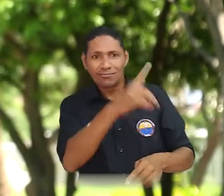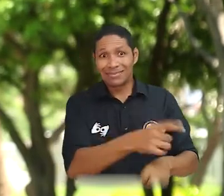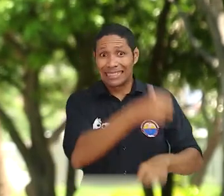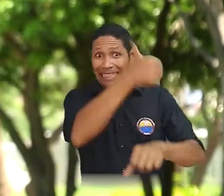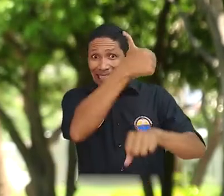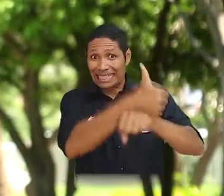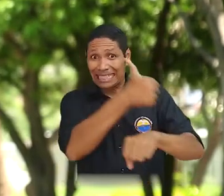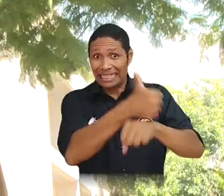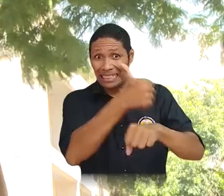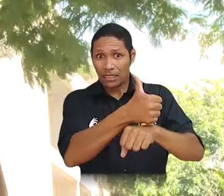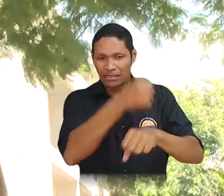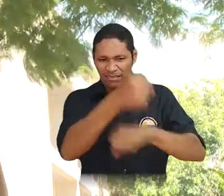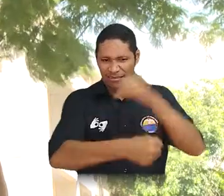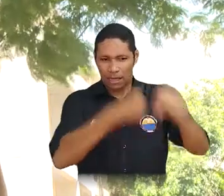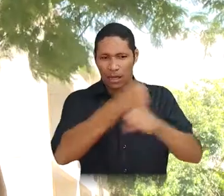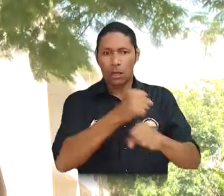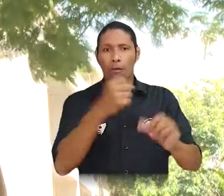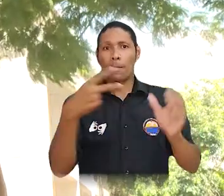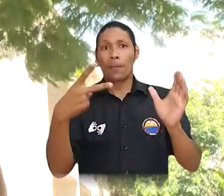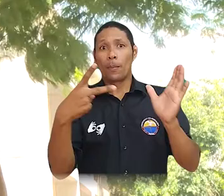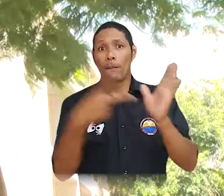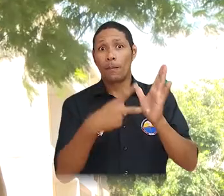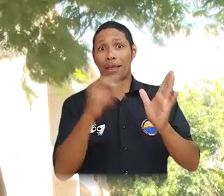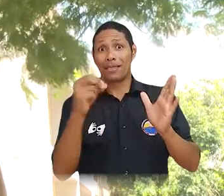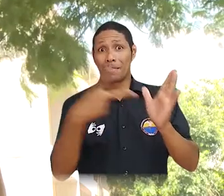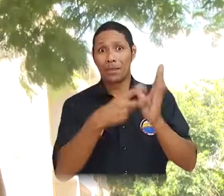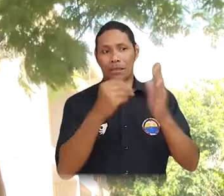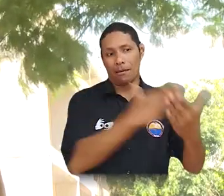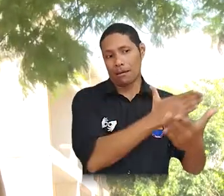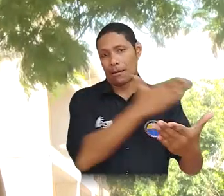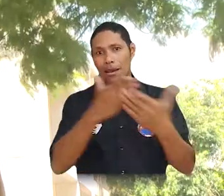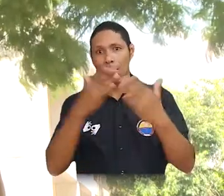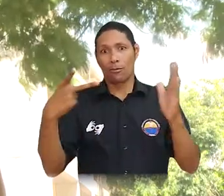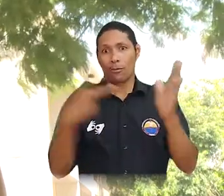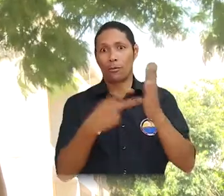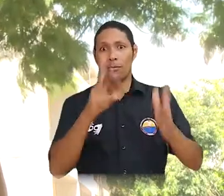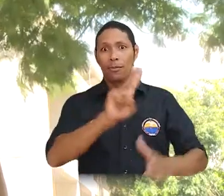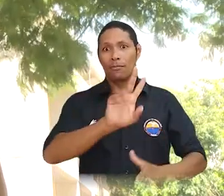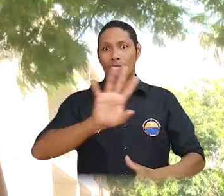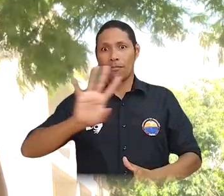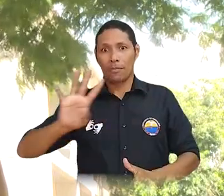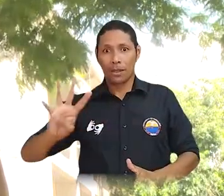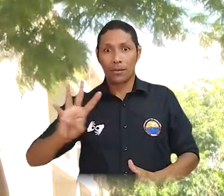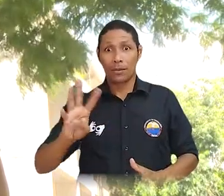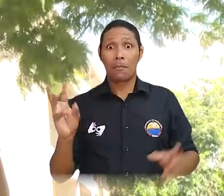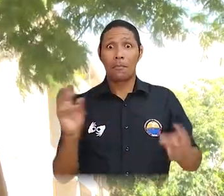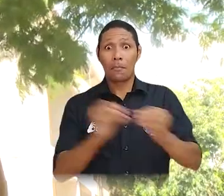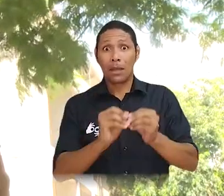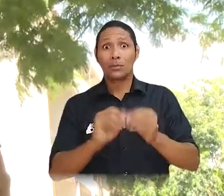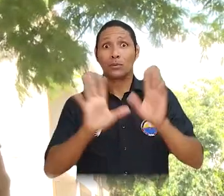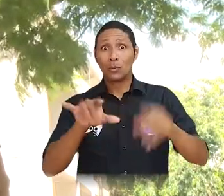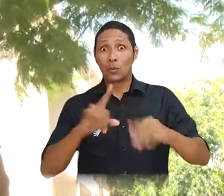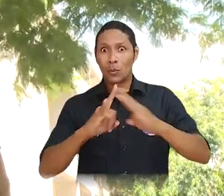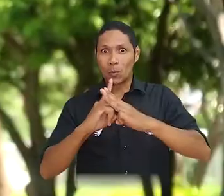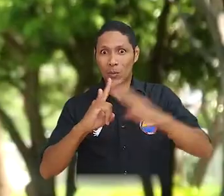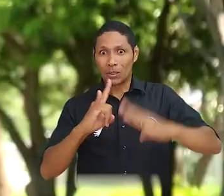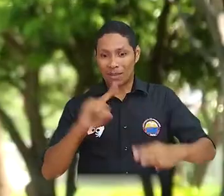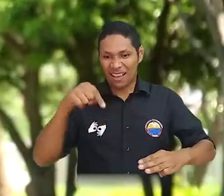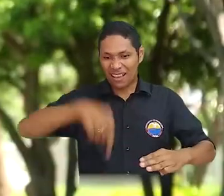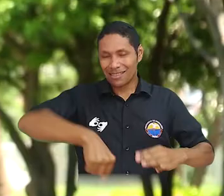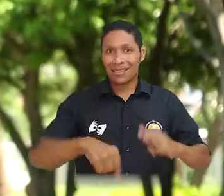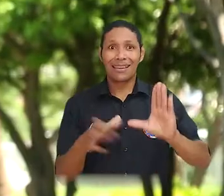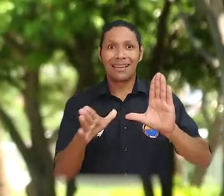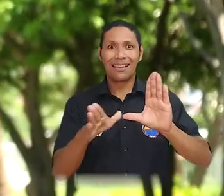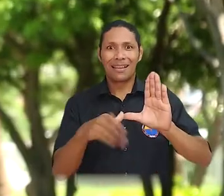selección de la terna con la que se designará al rector de la institución para el periodo 2020-2024. Ya regresamos con más